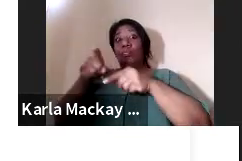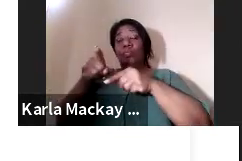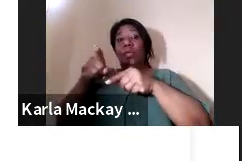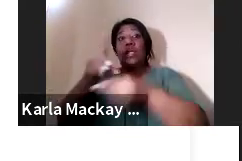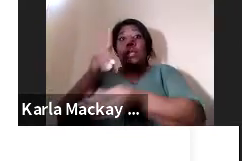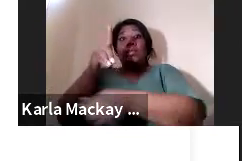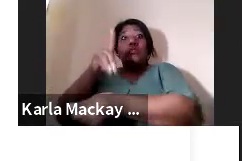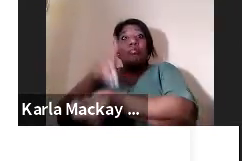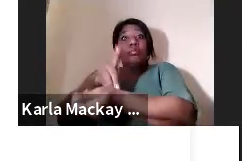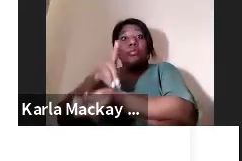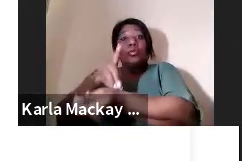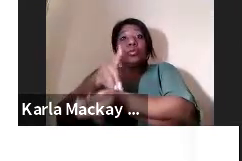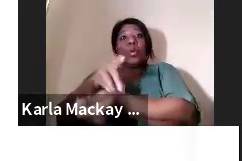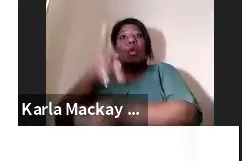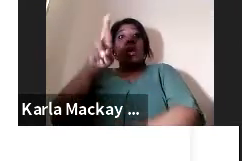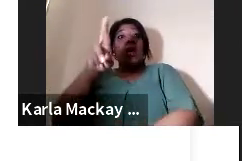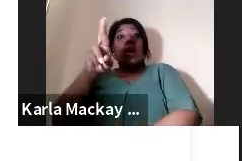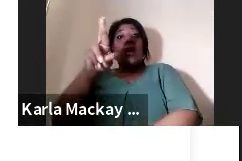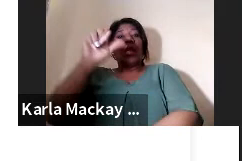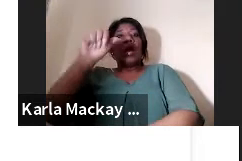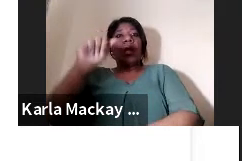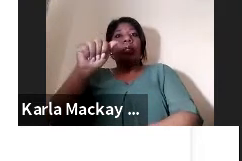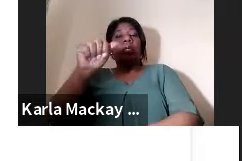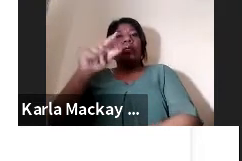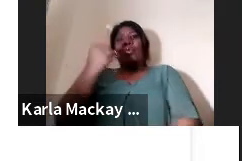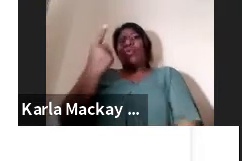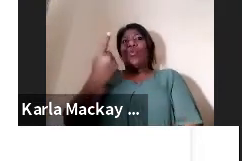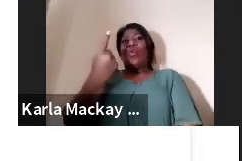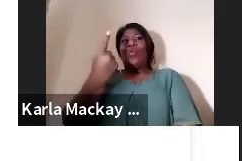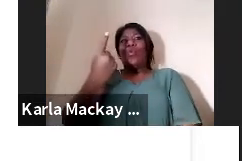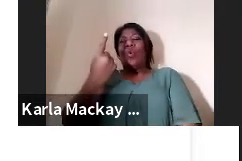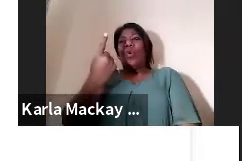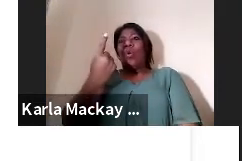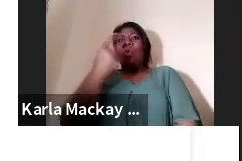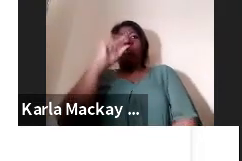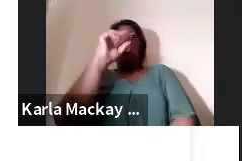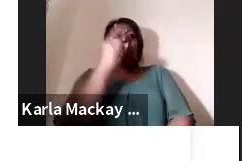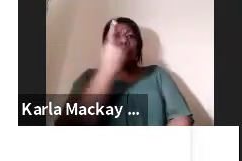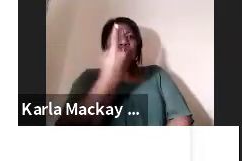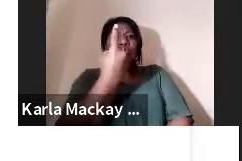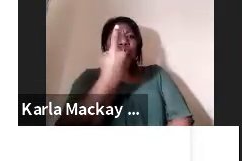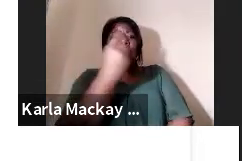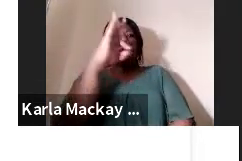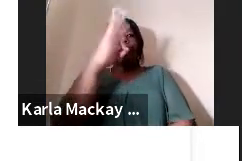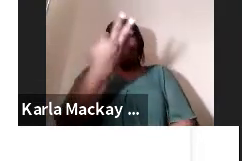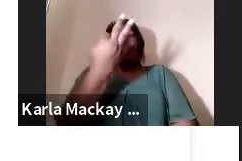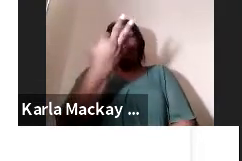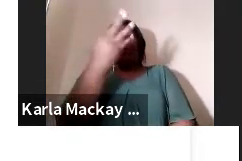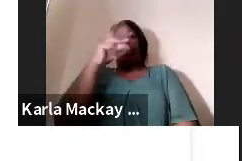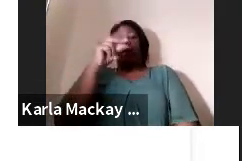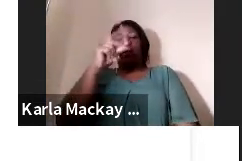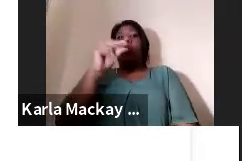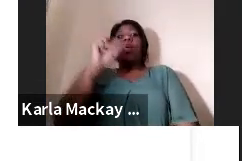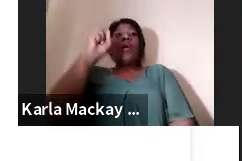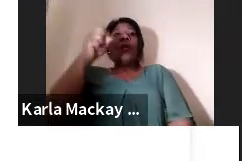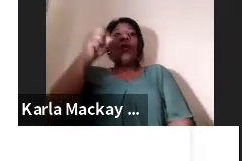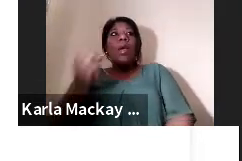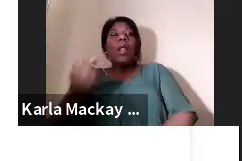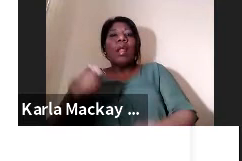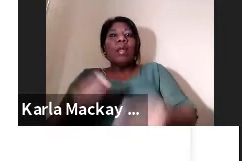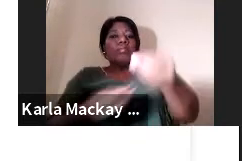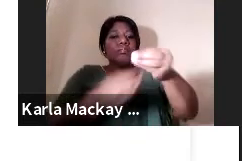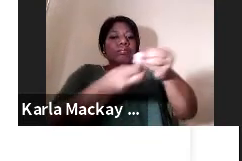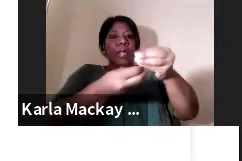no hay un método, no hay un único método, pero sí tratamos desde lo que hemos contribuido, aportar a la formación de nuevos